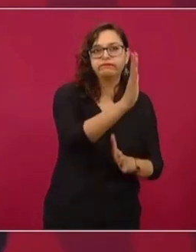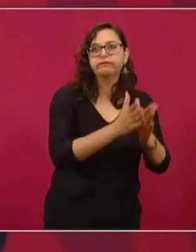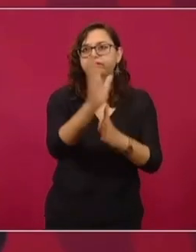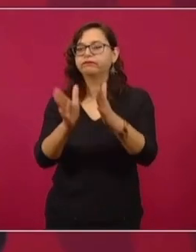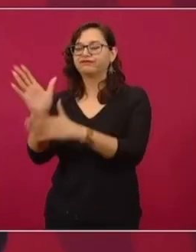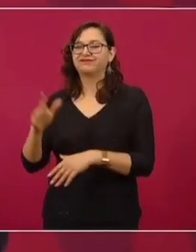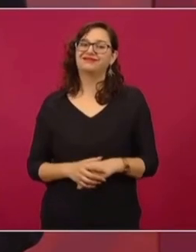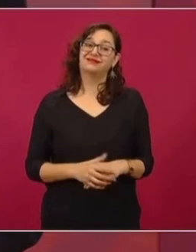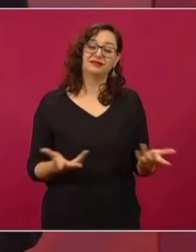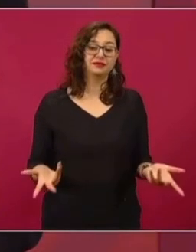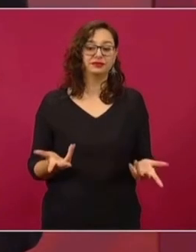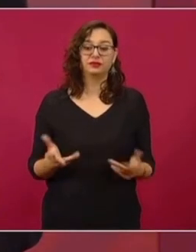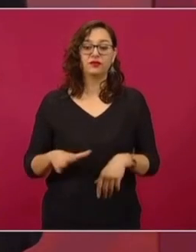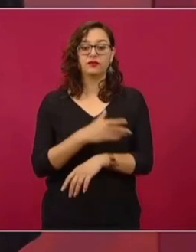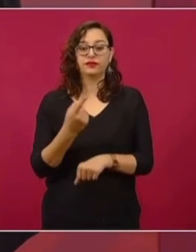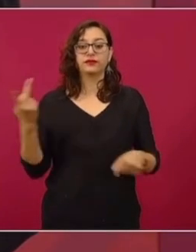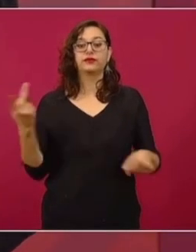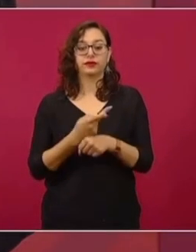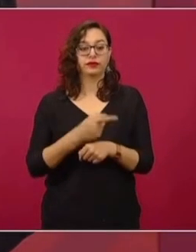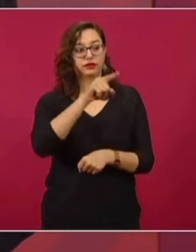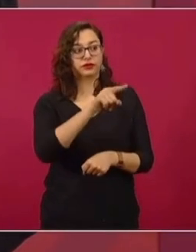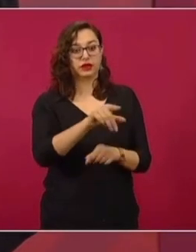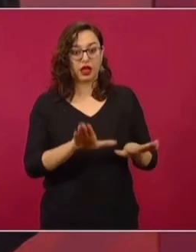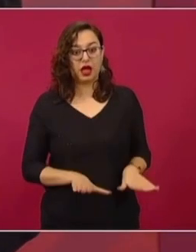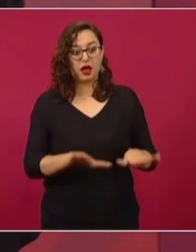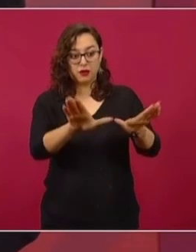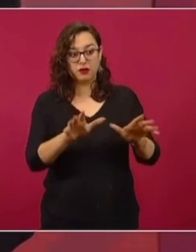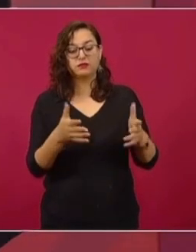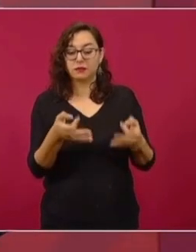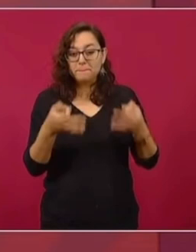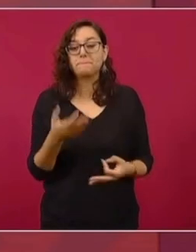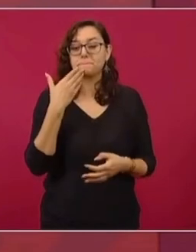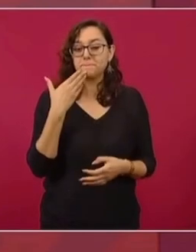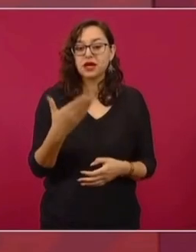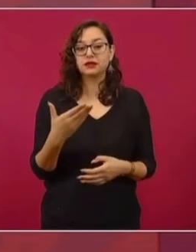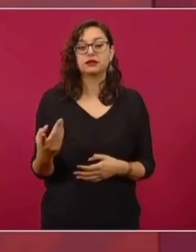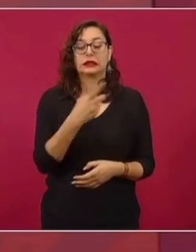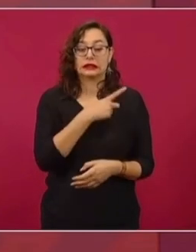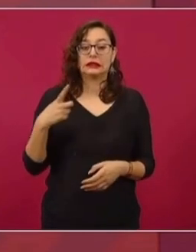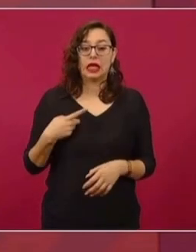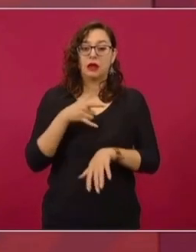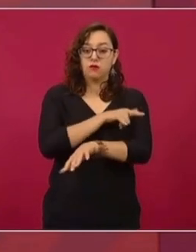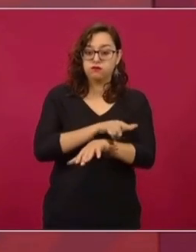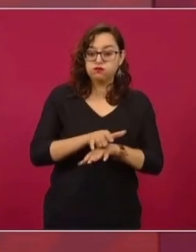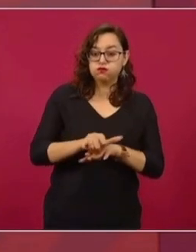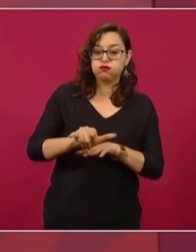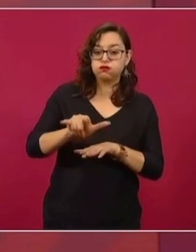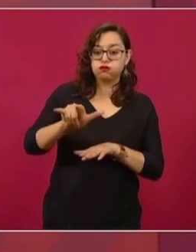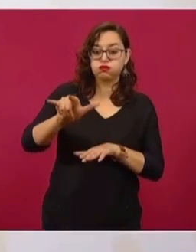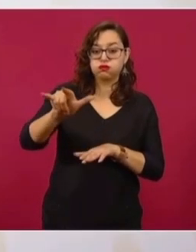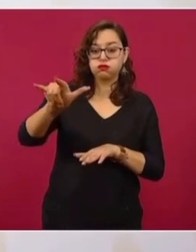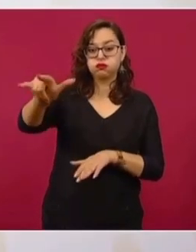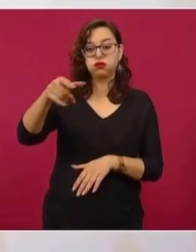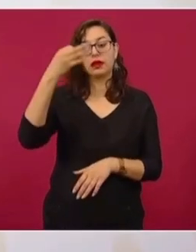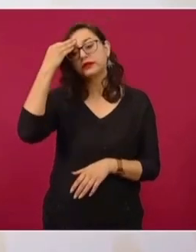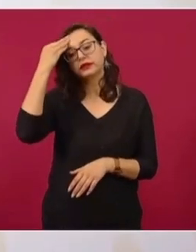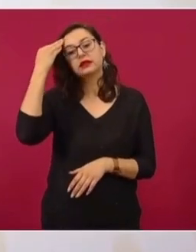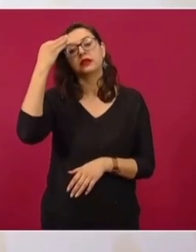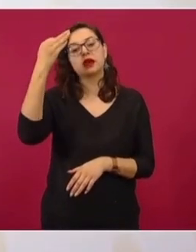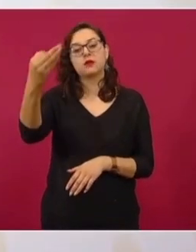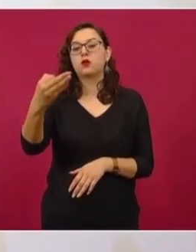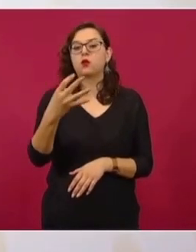utilizarlo de manera adecuada, requiere volar en promedio